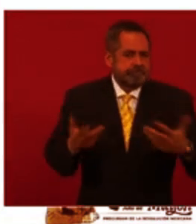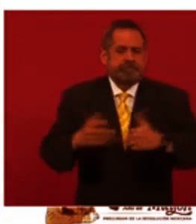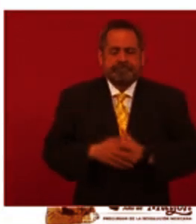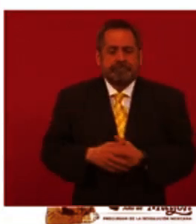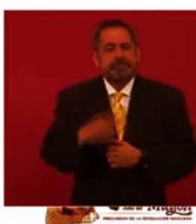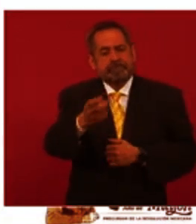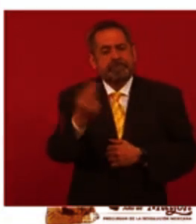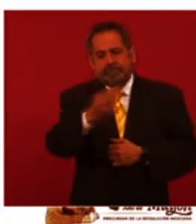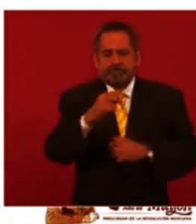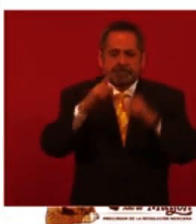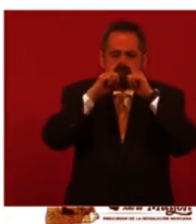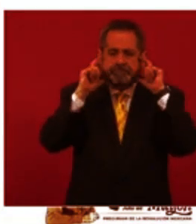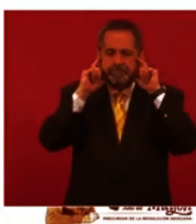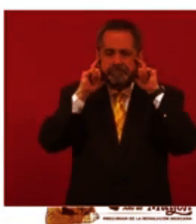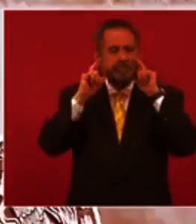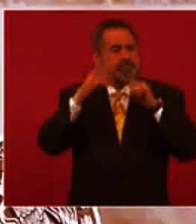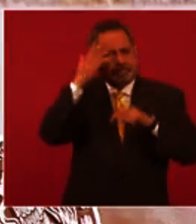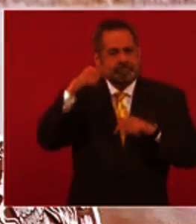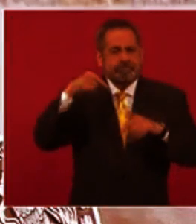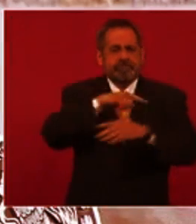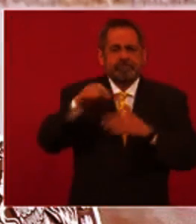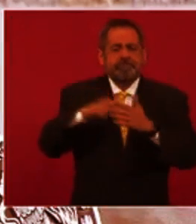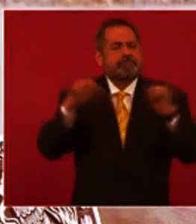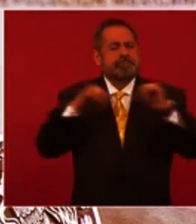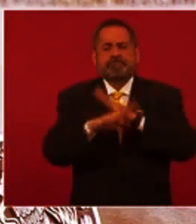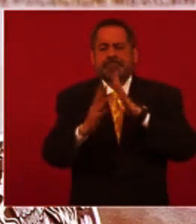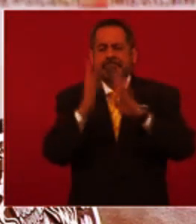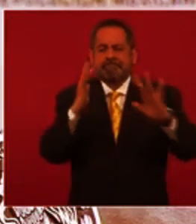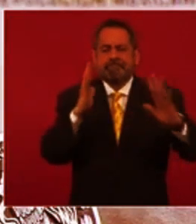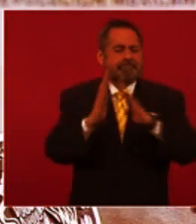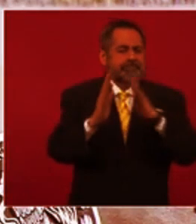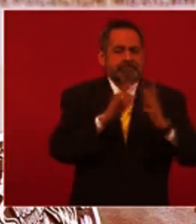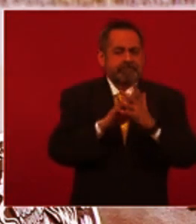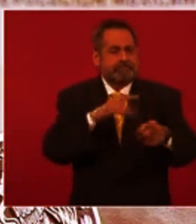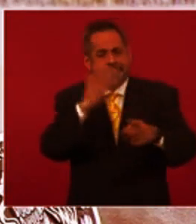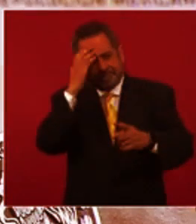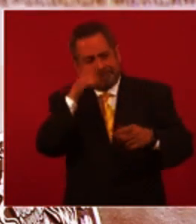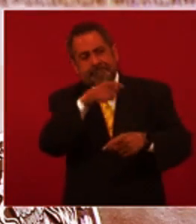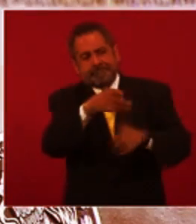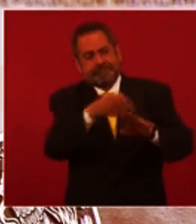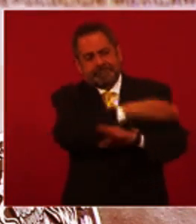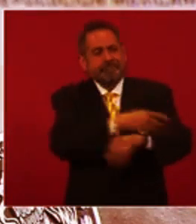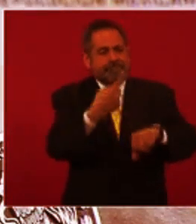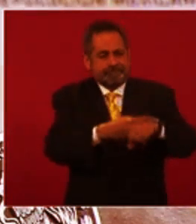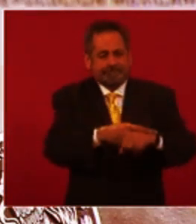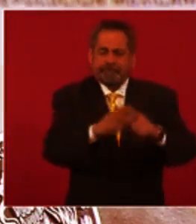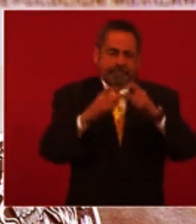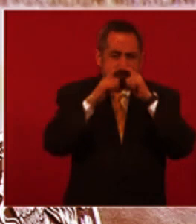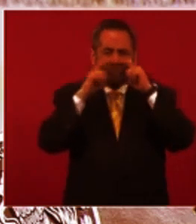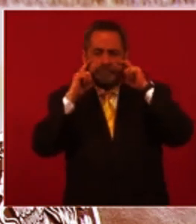cubrebocas, sobre todo en espacios públicos cerrados, cuando hay alguien que se conoce que ha estado infectado con mayor razón,